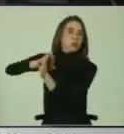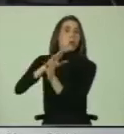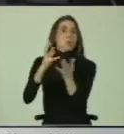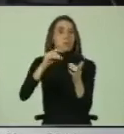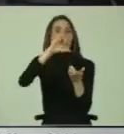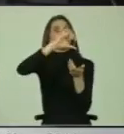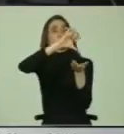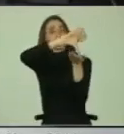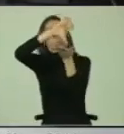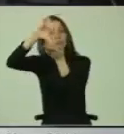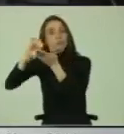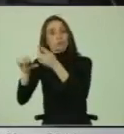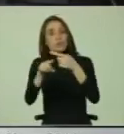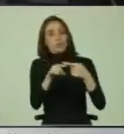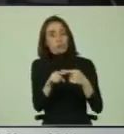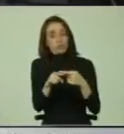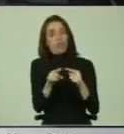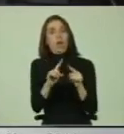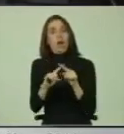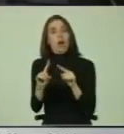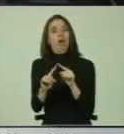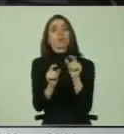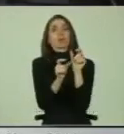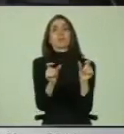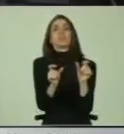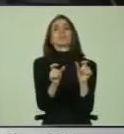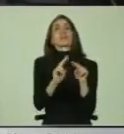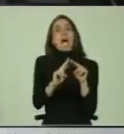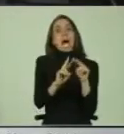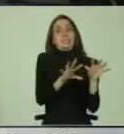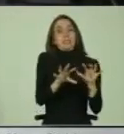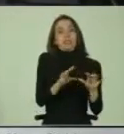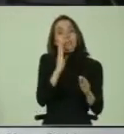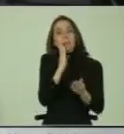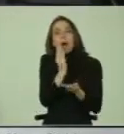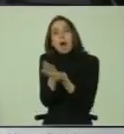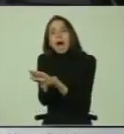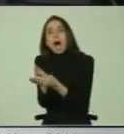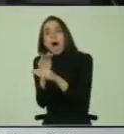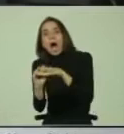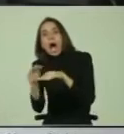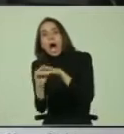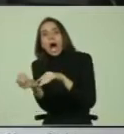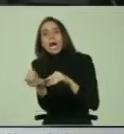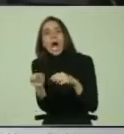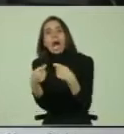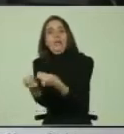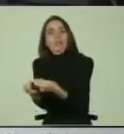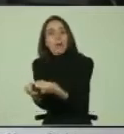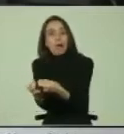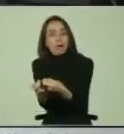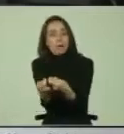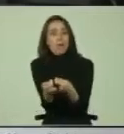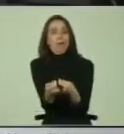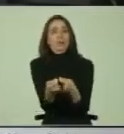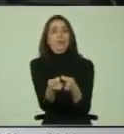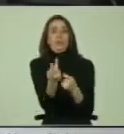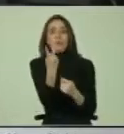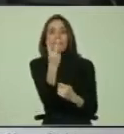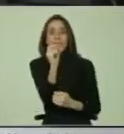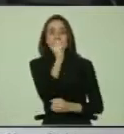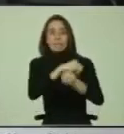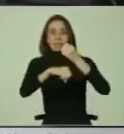en otros casos objeto de medidas basadas en la caridad y el asistencialismo. En los últimos 20